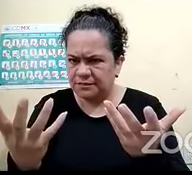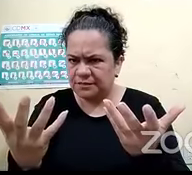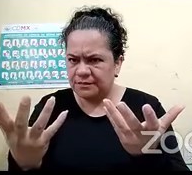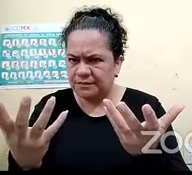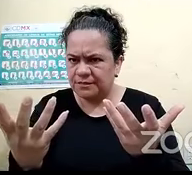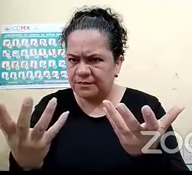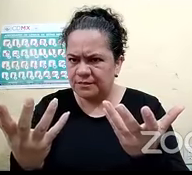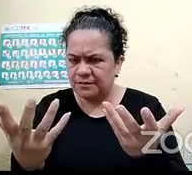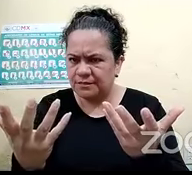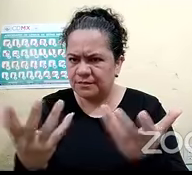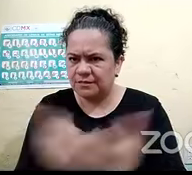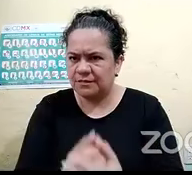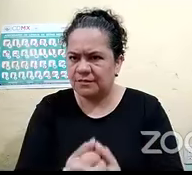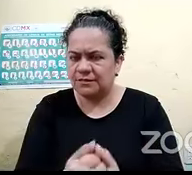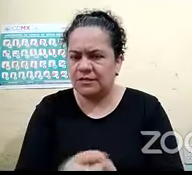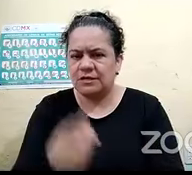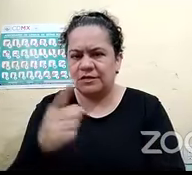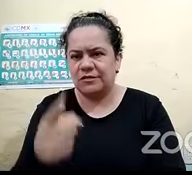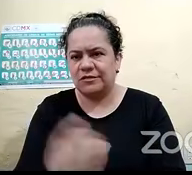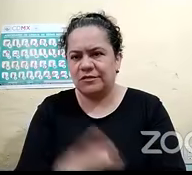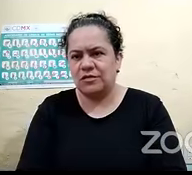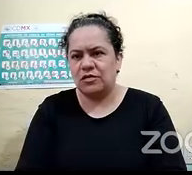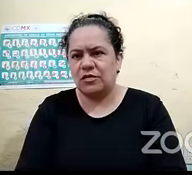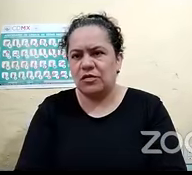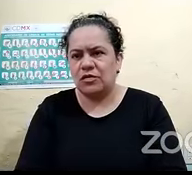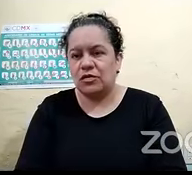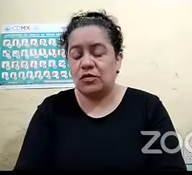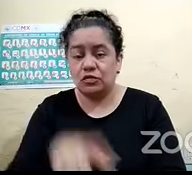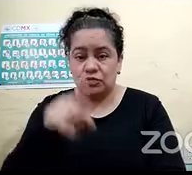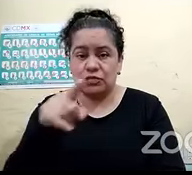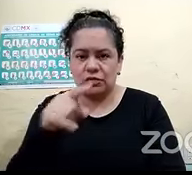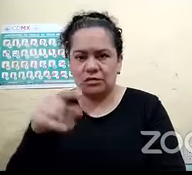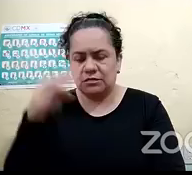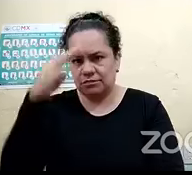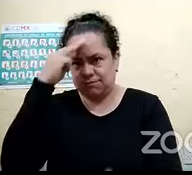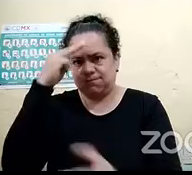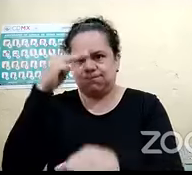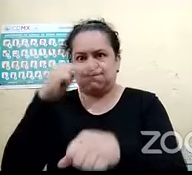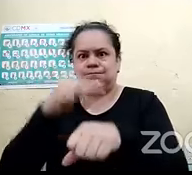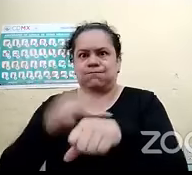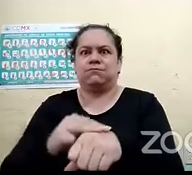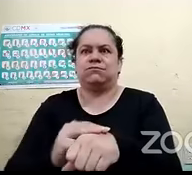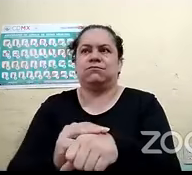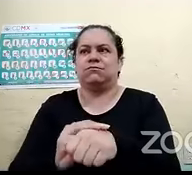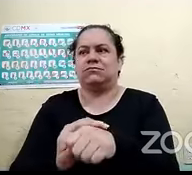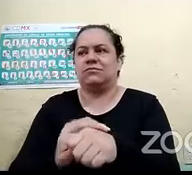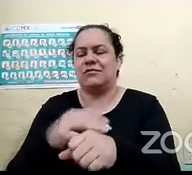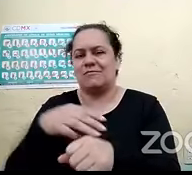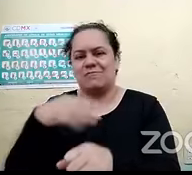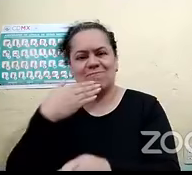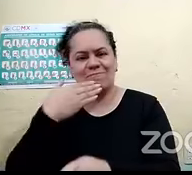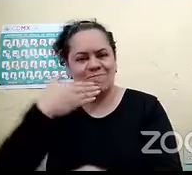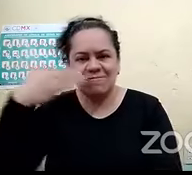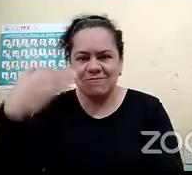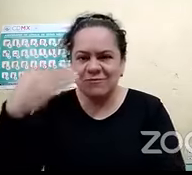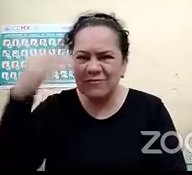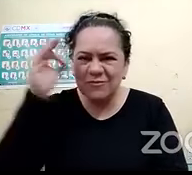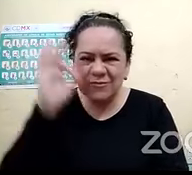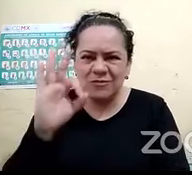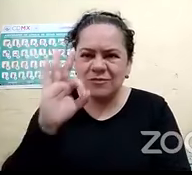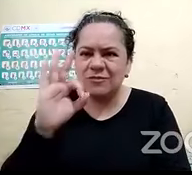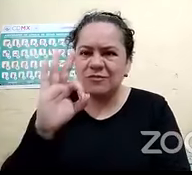tiempo que tengo de conocerlas yo les he dicho tienen ustedes una memoria muy muy buena porque se acuerdan de lo que platicamos de los documentos que les he leído para